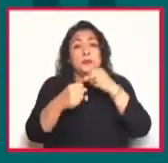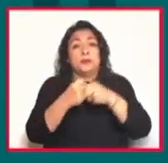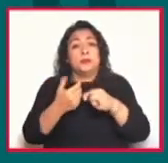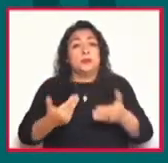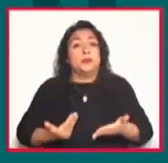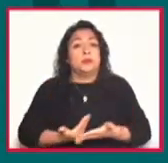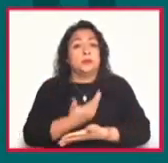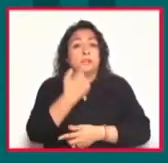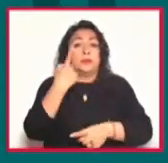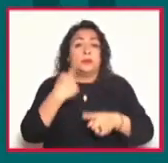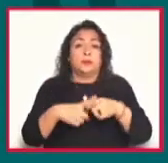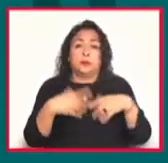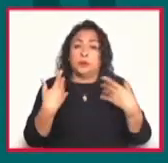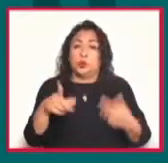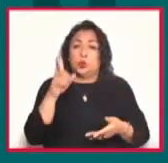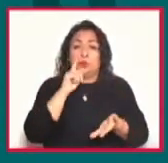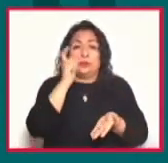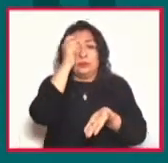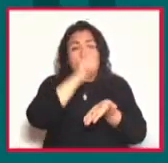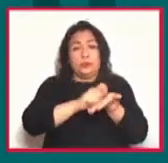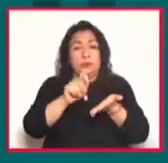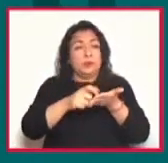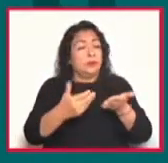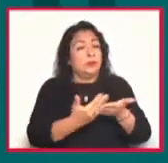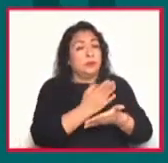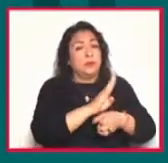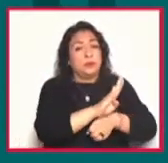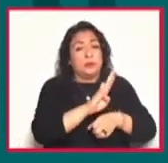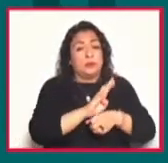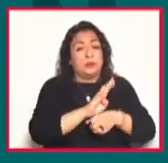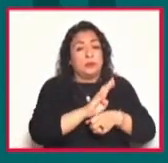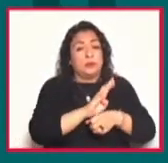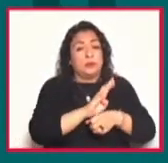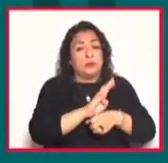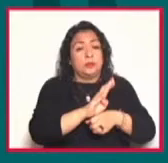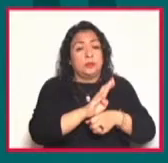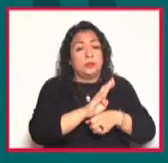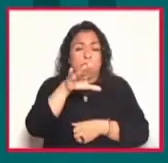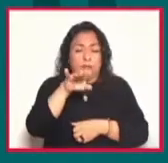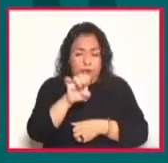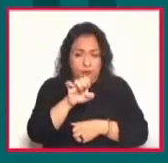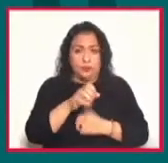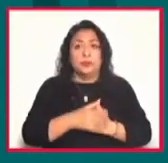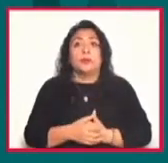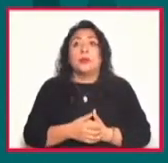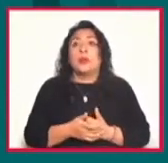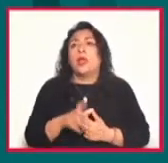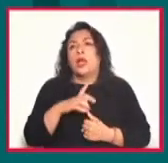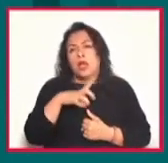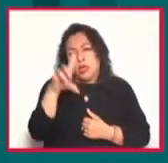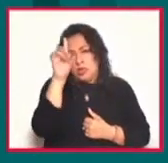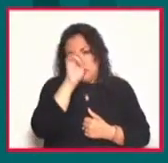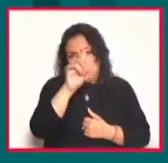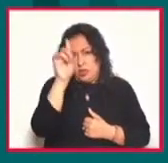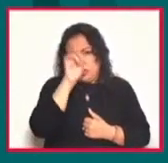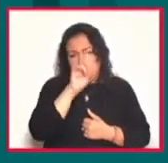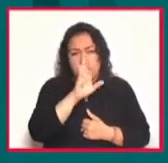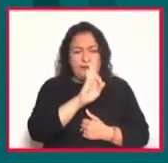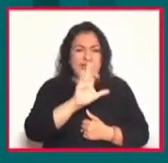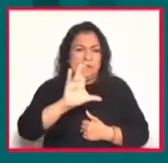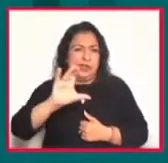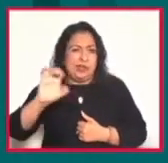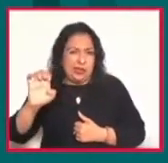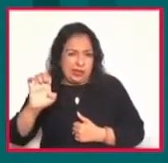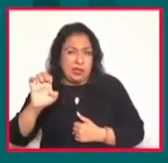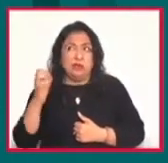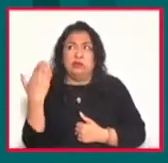esta gran, gran escritora brasileña Clarice Lispector. La recomendación, el Fondo de Cultura Económica acaba de